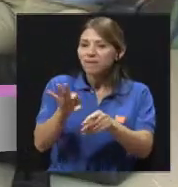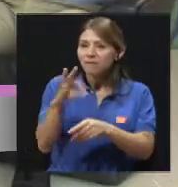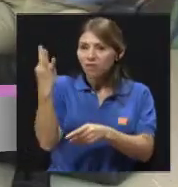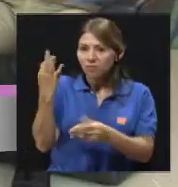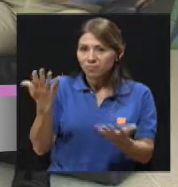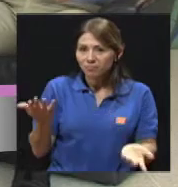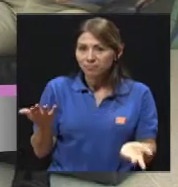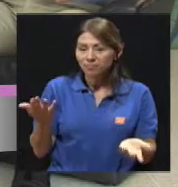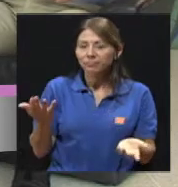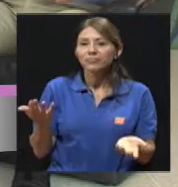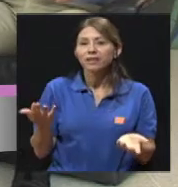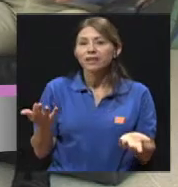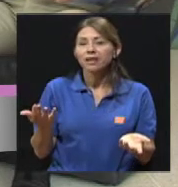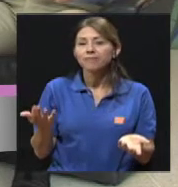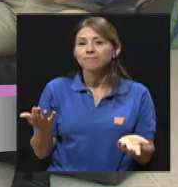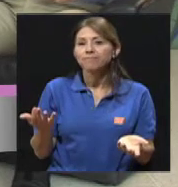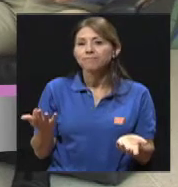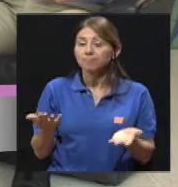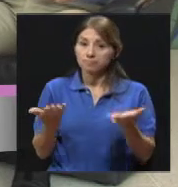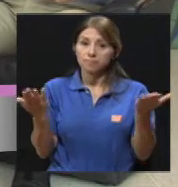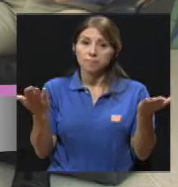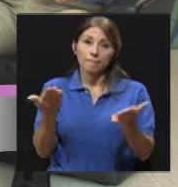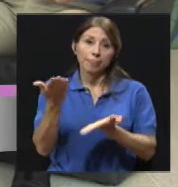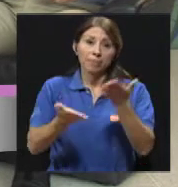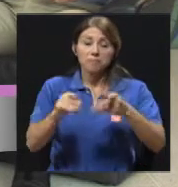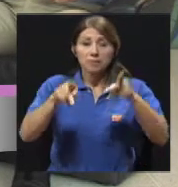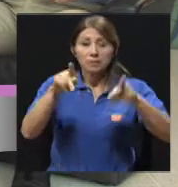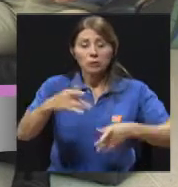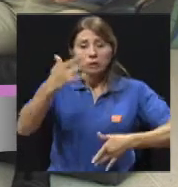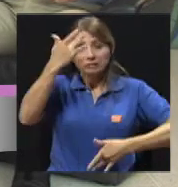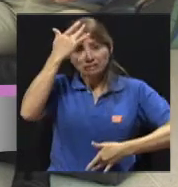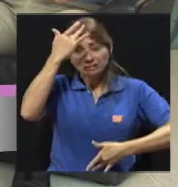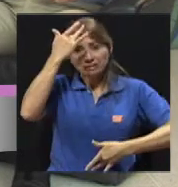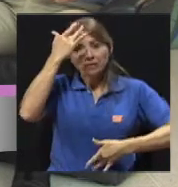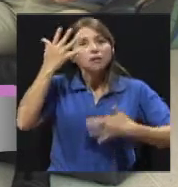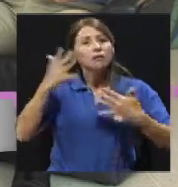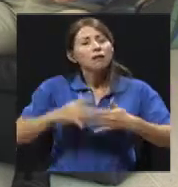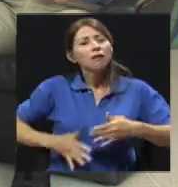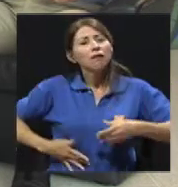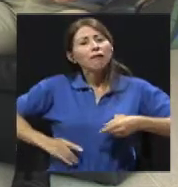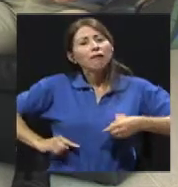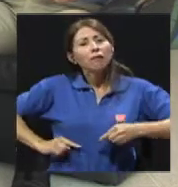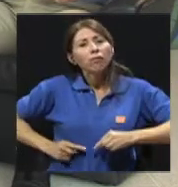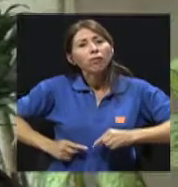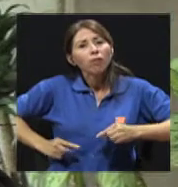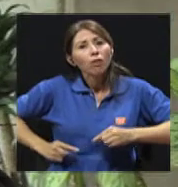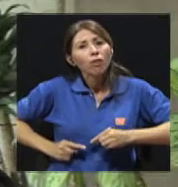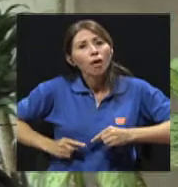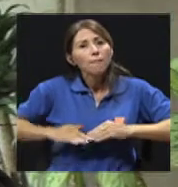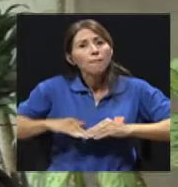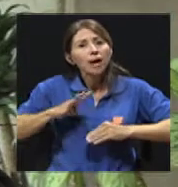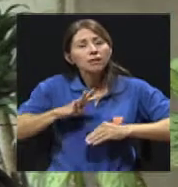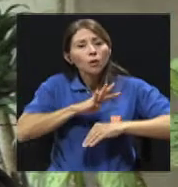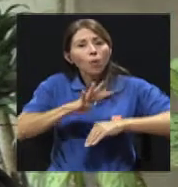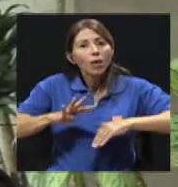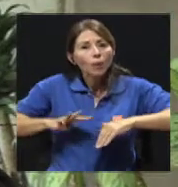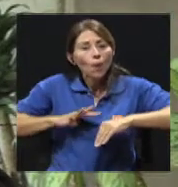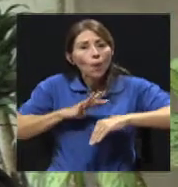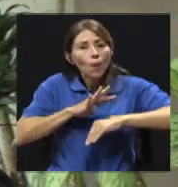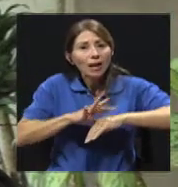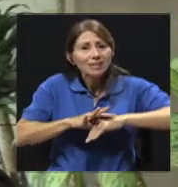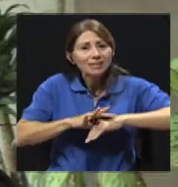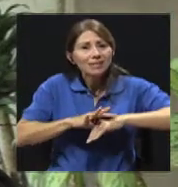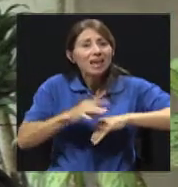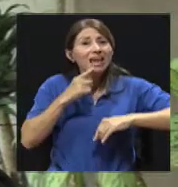Tal vez el hecho de que el paciente se presente con un dolor de más de 4 horas de evolución persistente, que